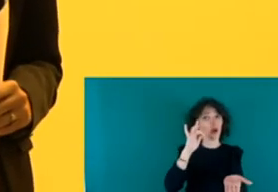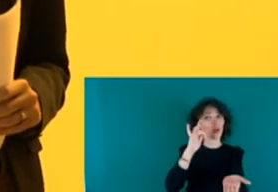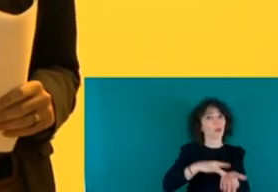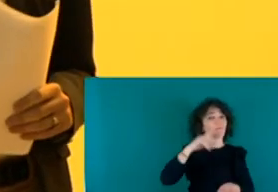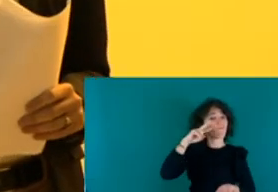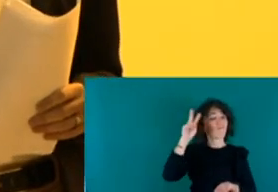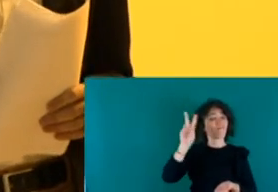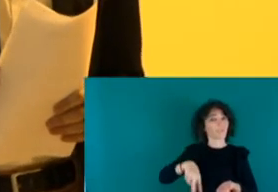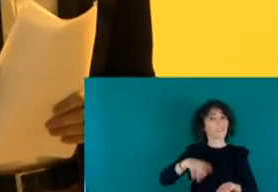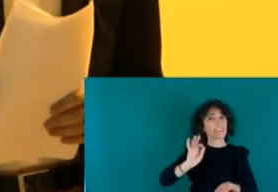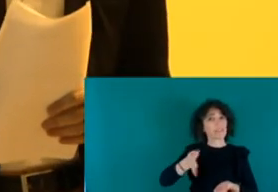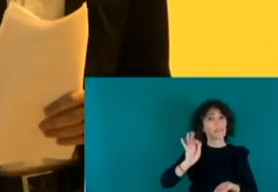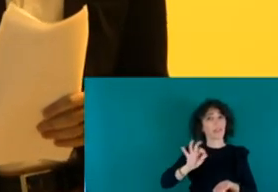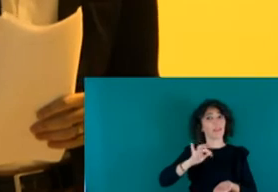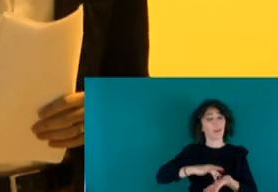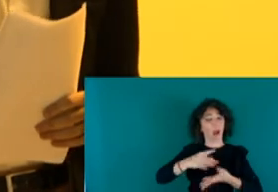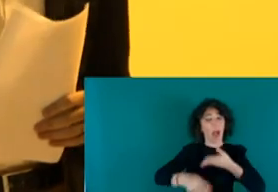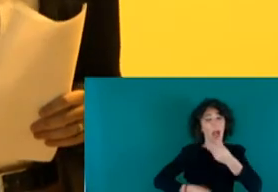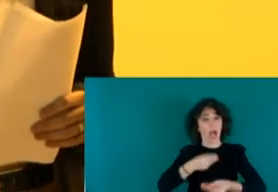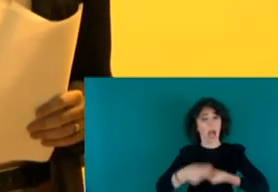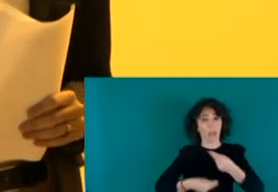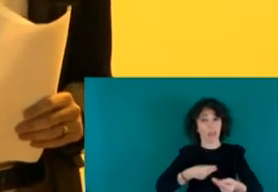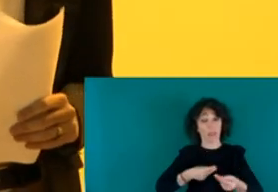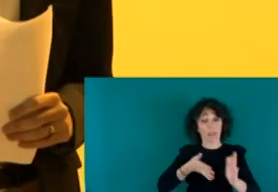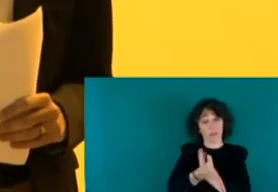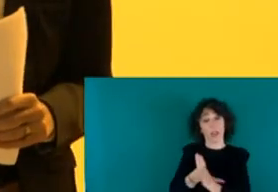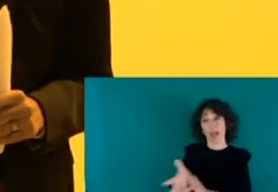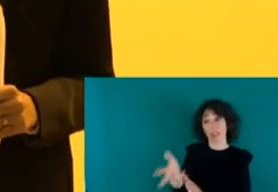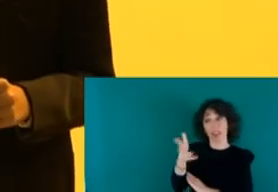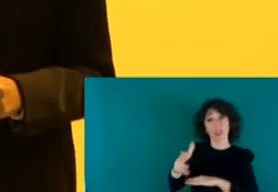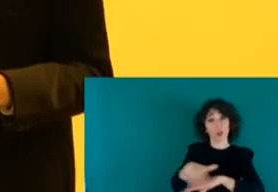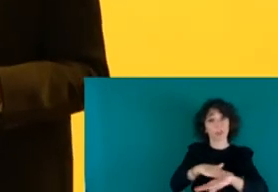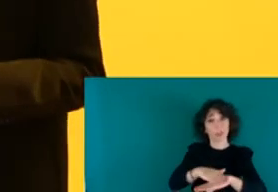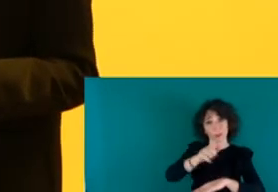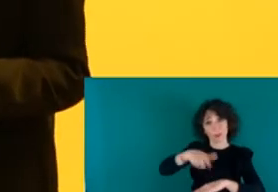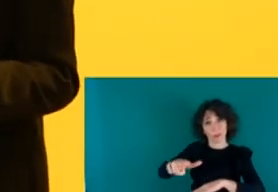esto, que se estaba haciendo, vulneraba derechos fundamentales de las personas.